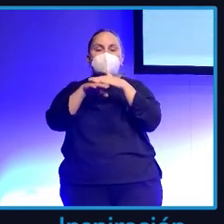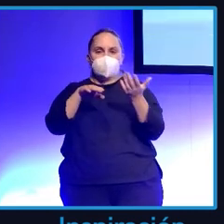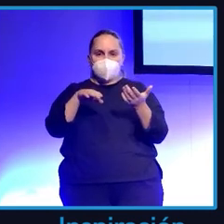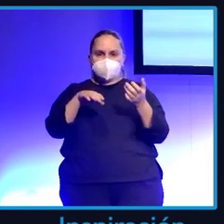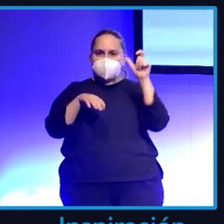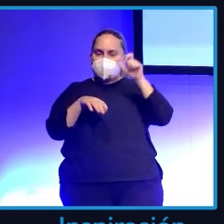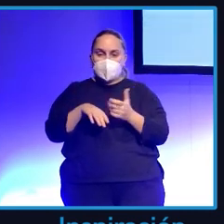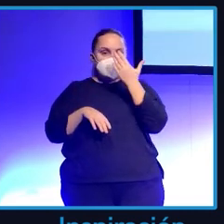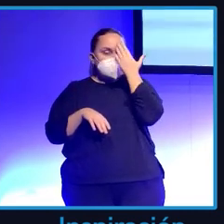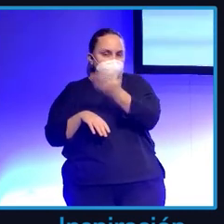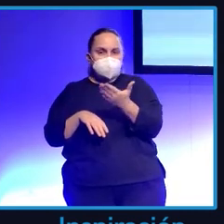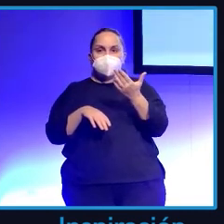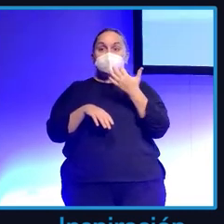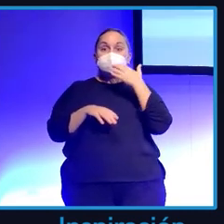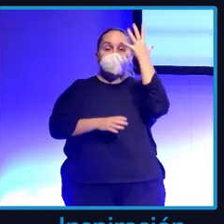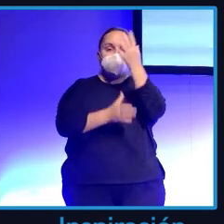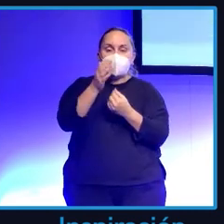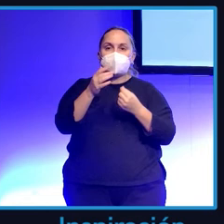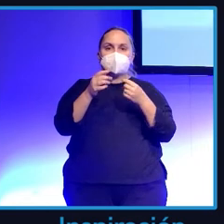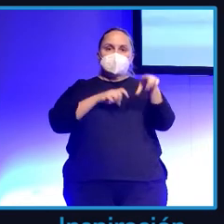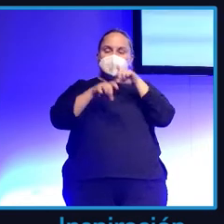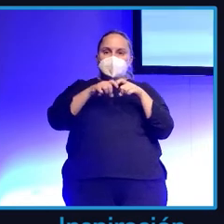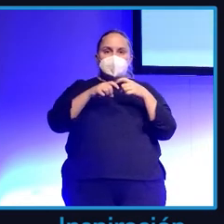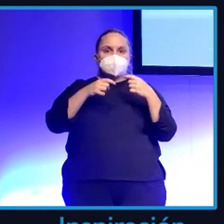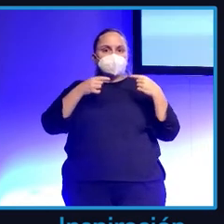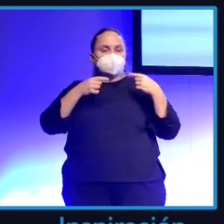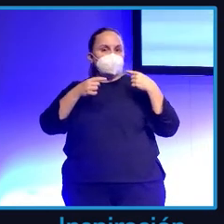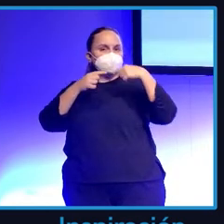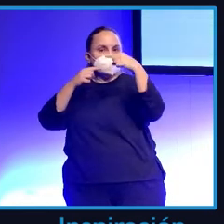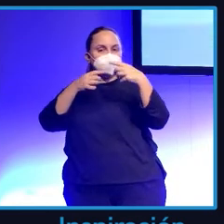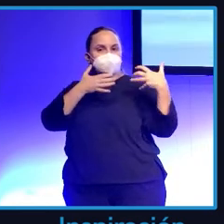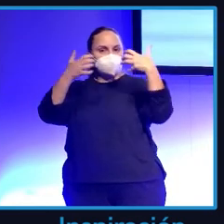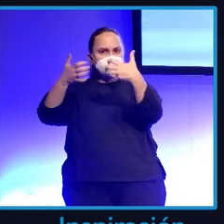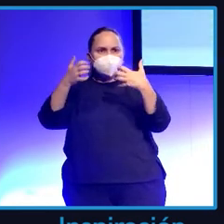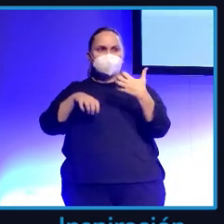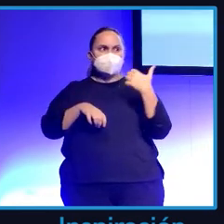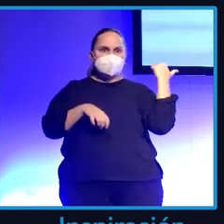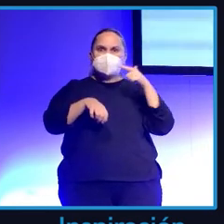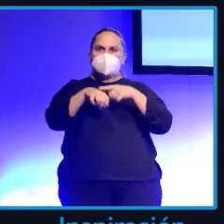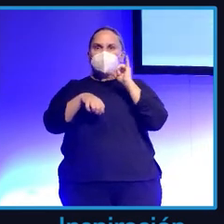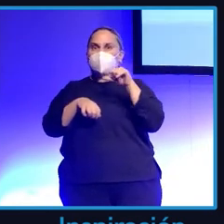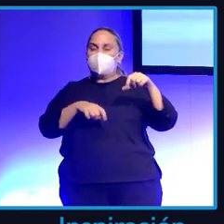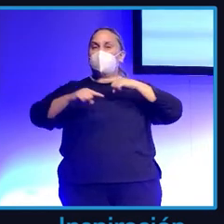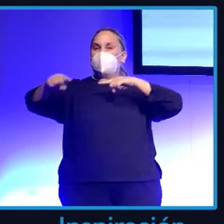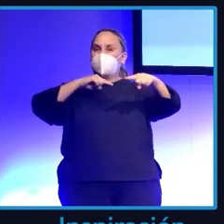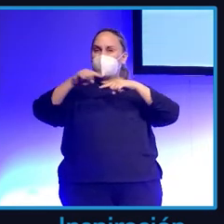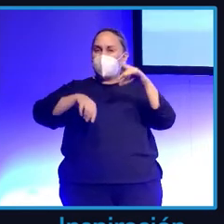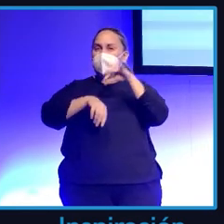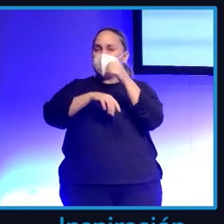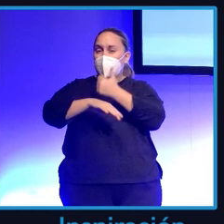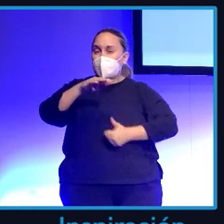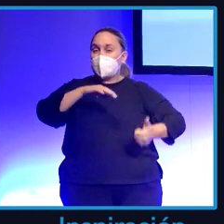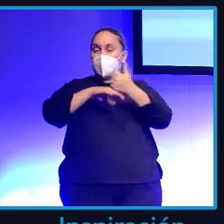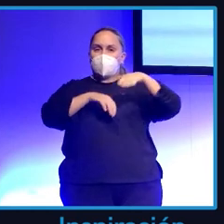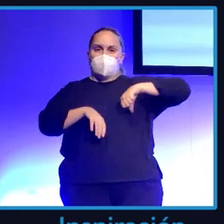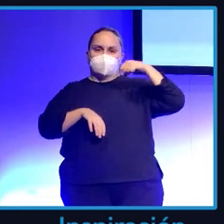persona que si se equivoca en Twitter, rectifica y pide disculpas. Bueno, pues, si él tiene tiempo para estar en Twitter, es director médico del clínico, creo que una